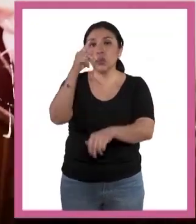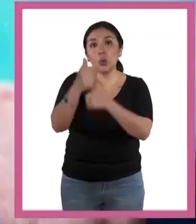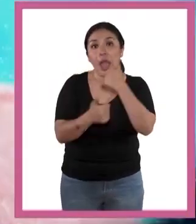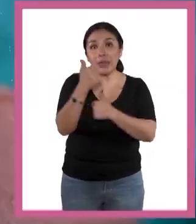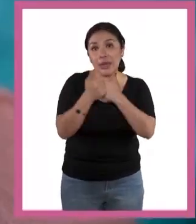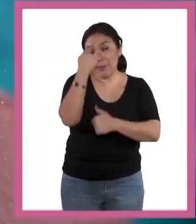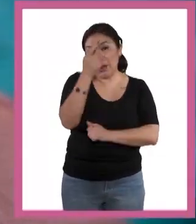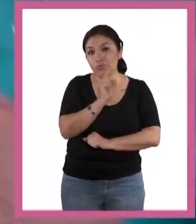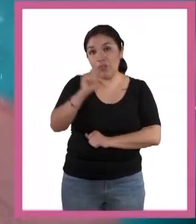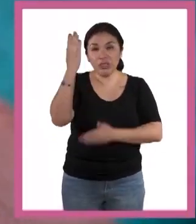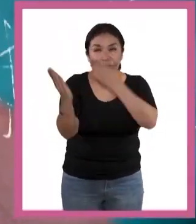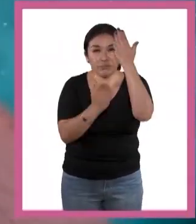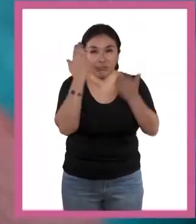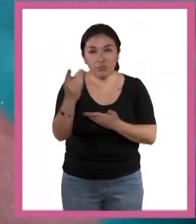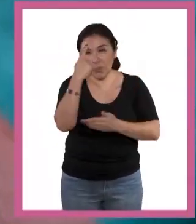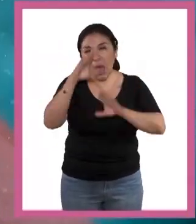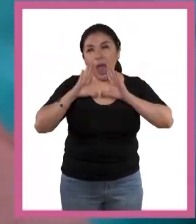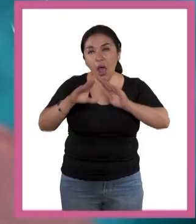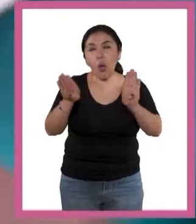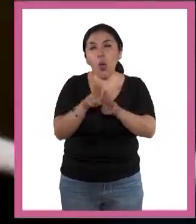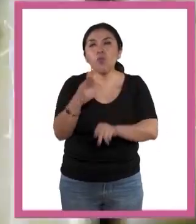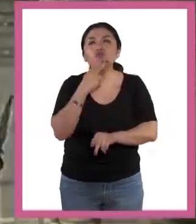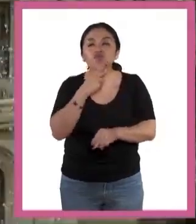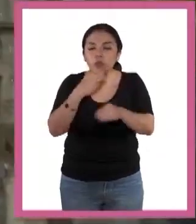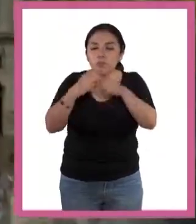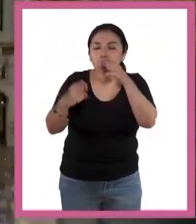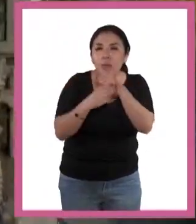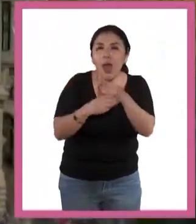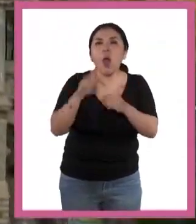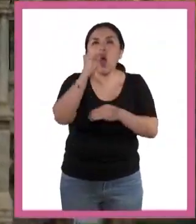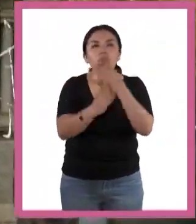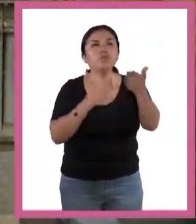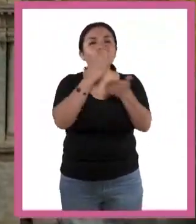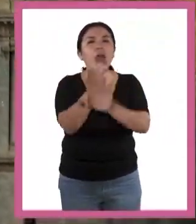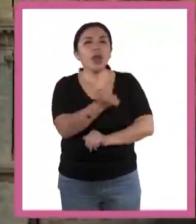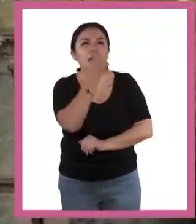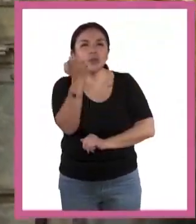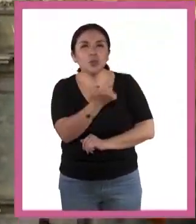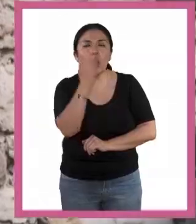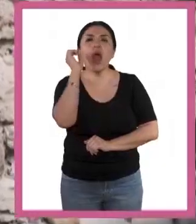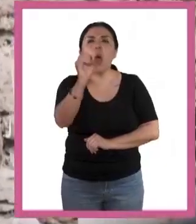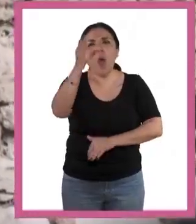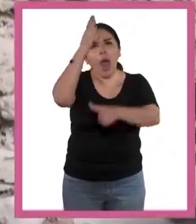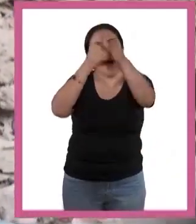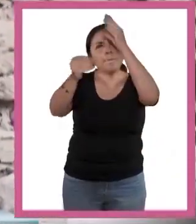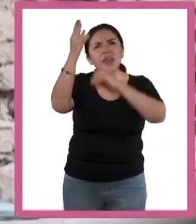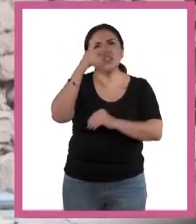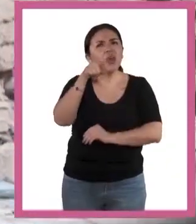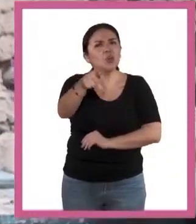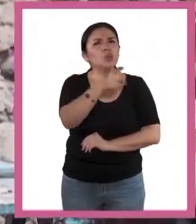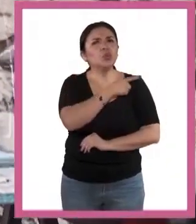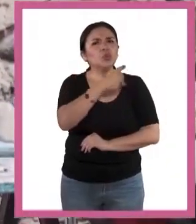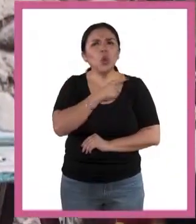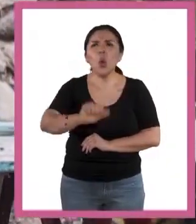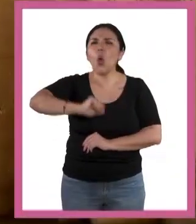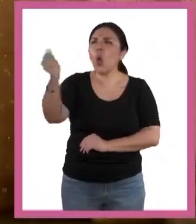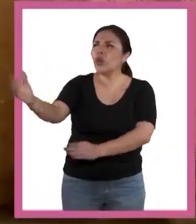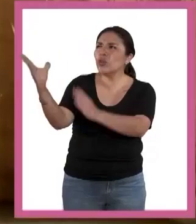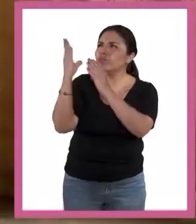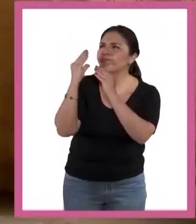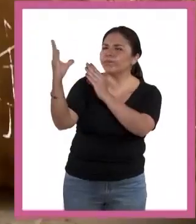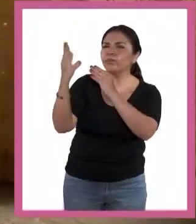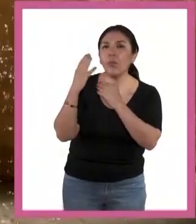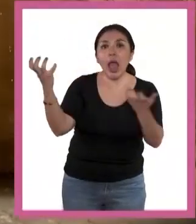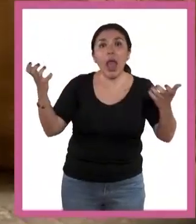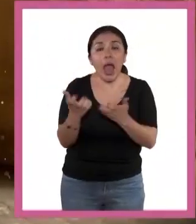carrera profesional que te enseñe a usar las herramientas, asistir a una academia o aprender directamente de otros que ya